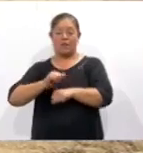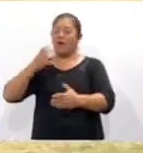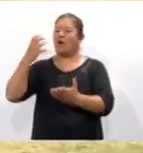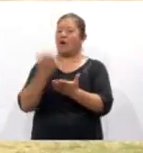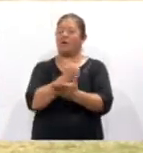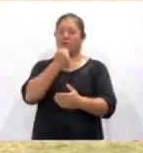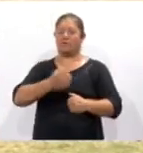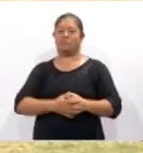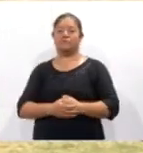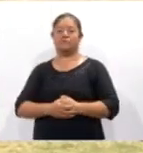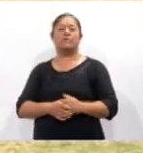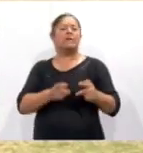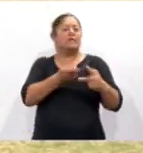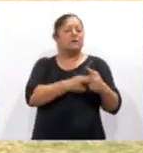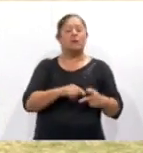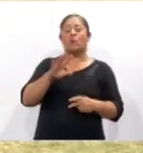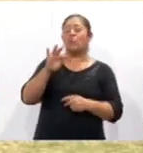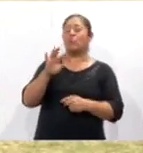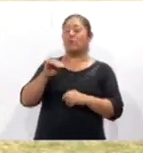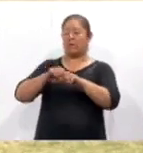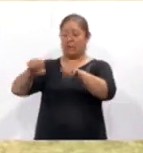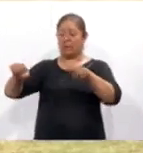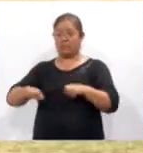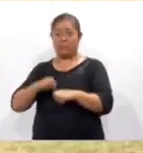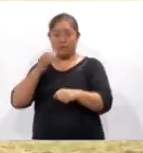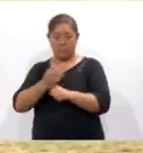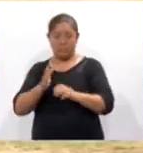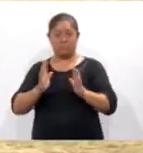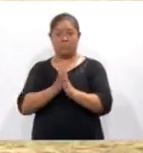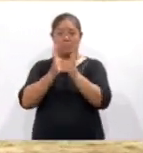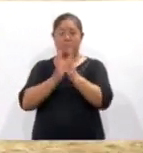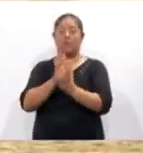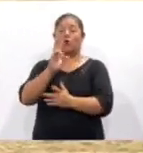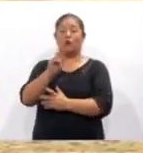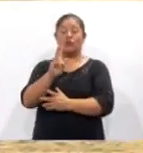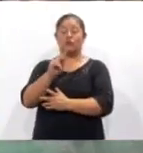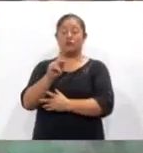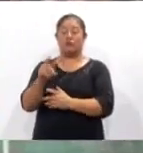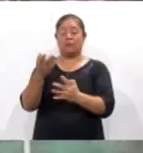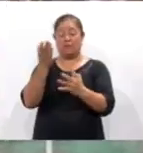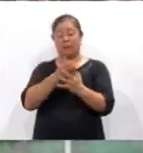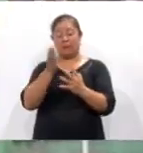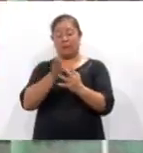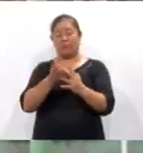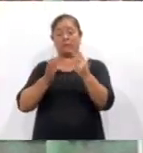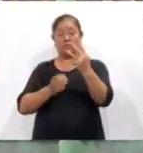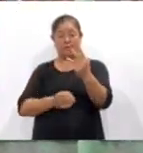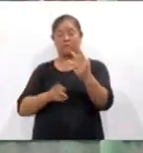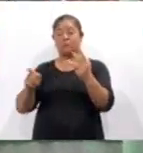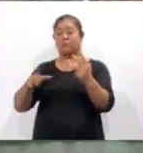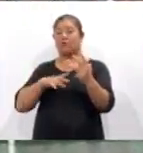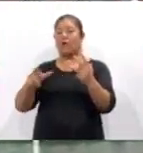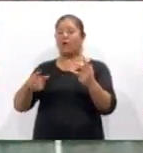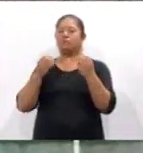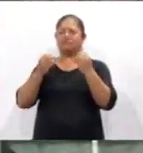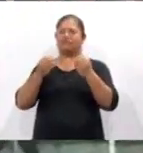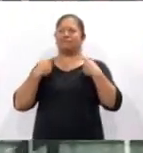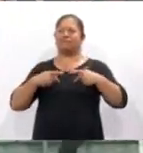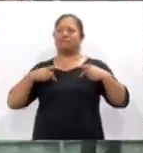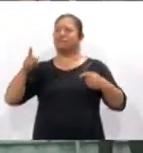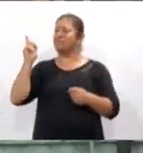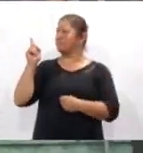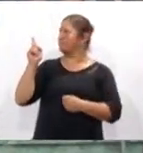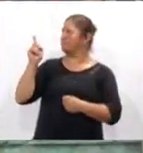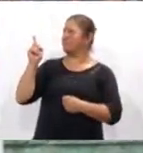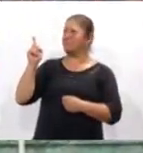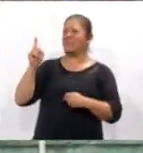campeona. Comenzó con 40 equipos. Hoy participan 80 en tres categorías y sus finales reúnen a cientos de aficionados en la Unidad Deportiva